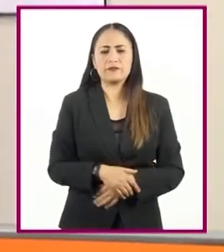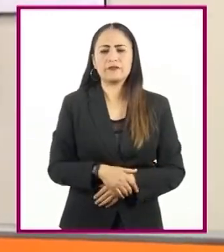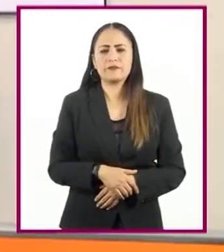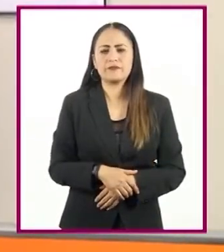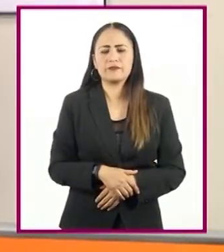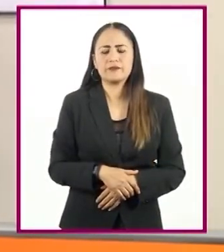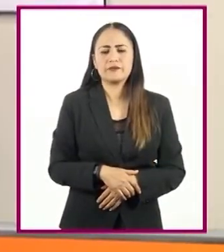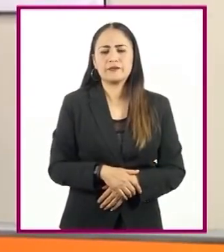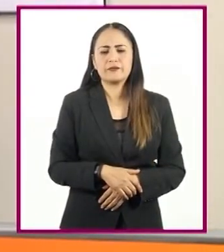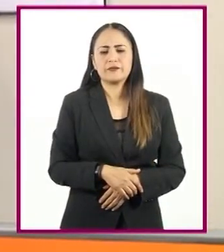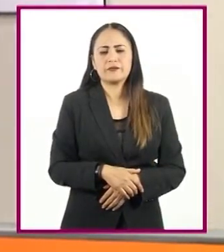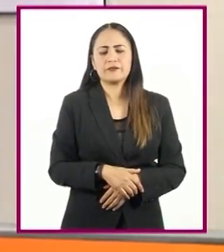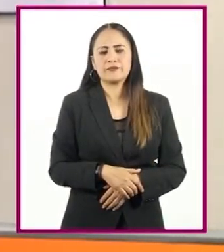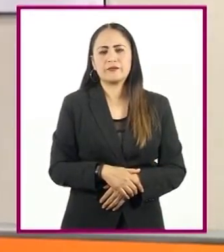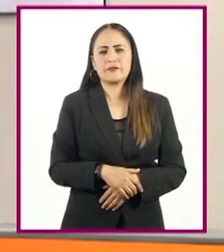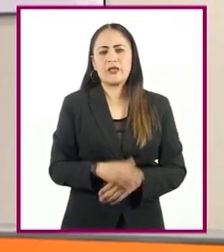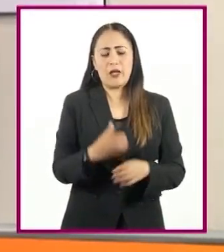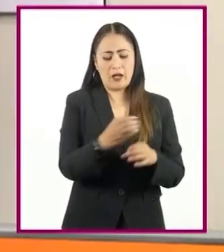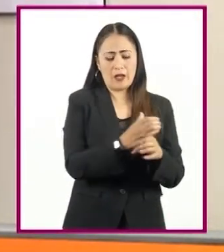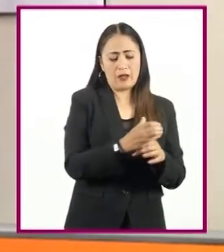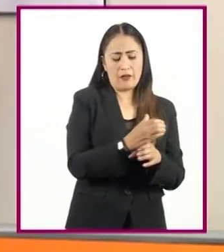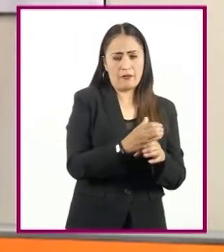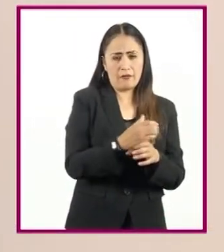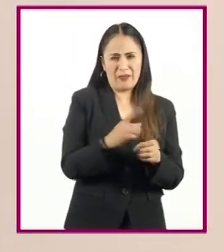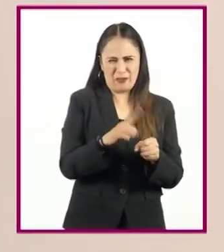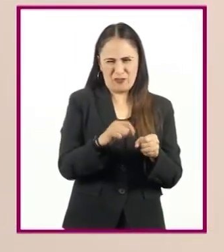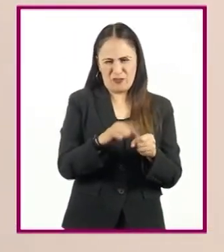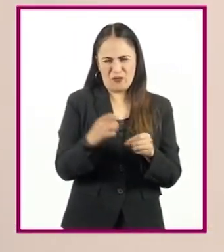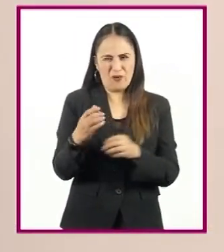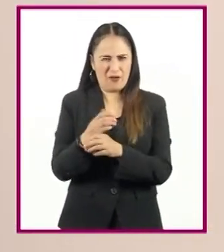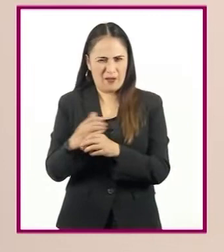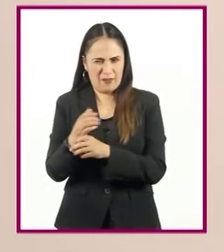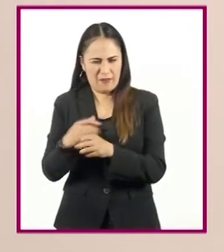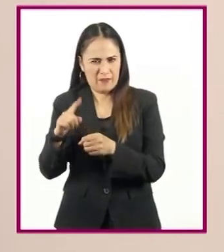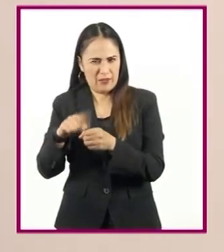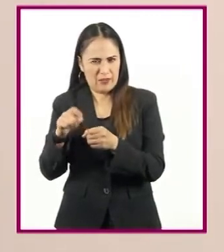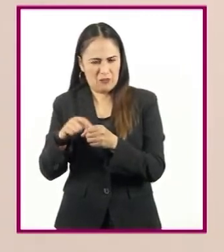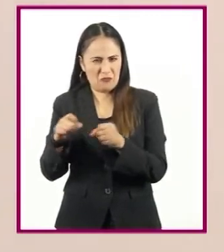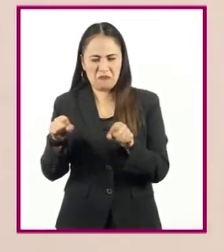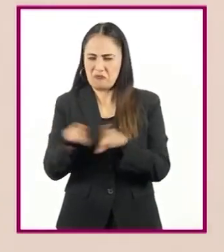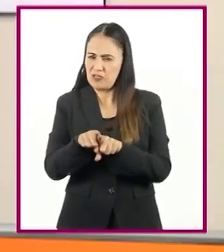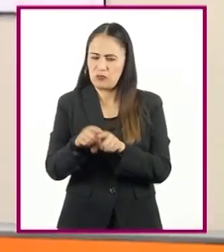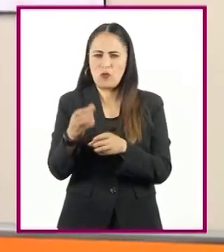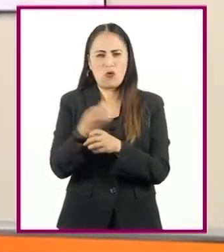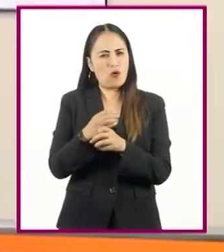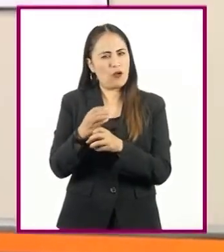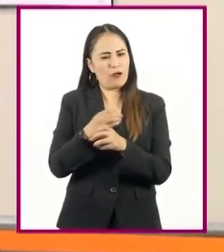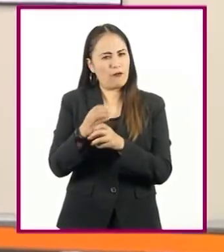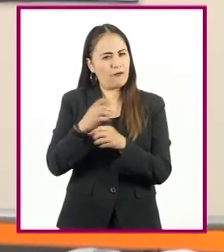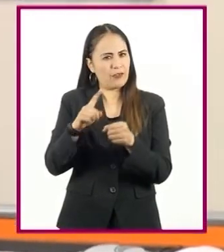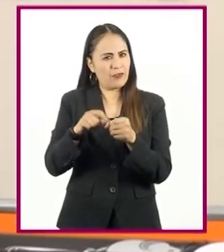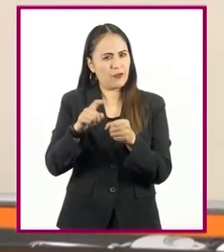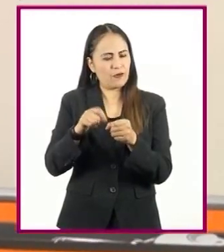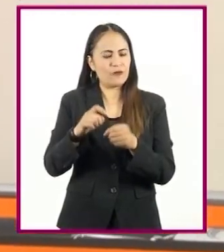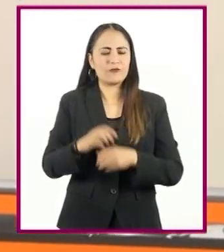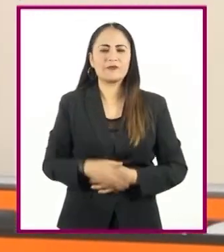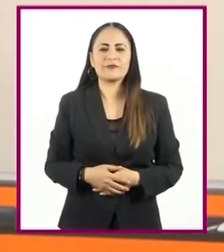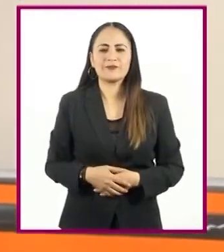Y café con café nos da café. Ajá.